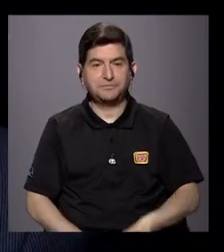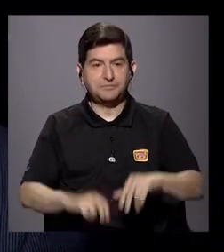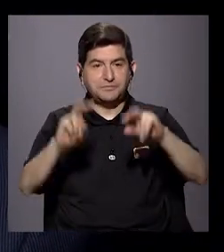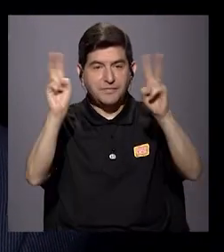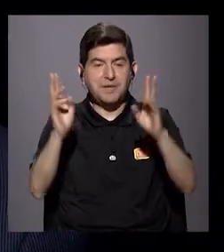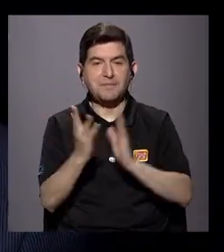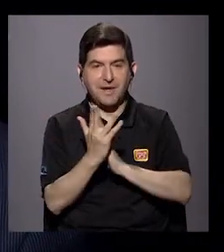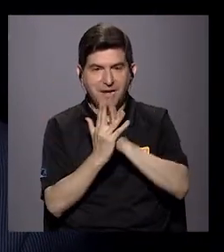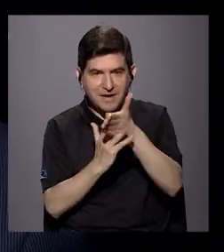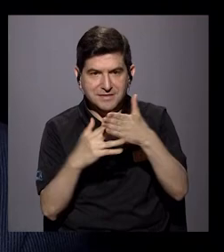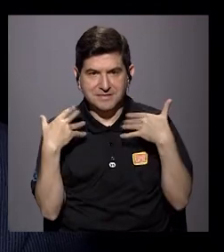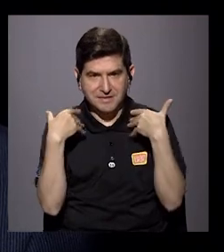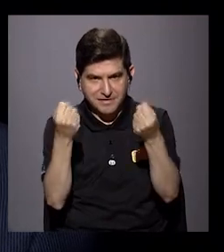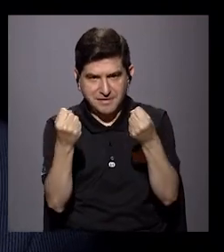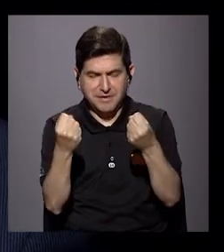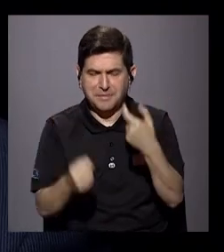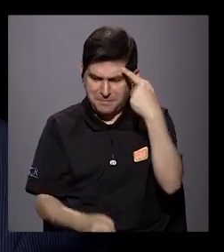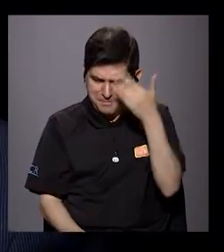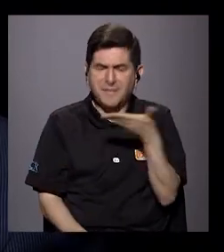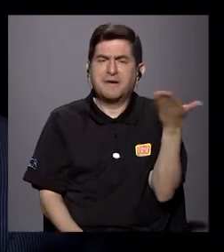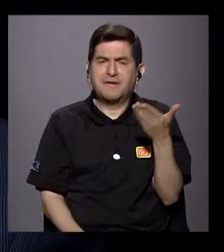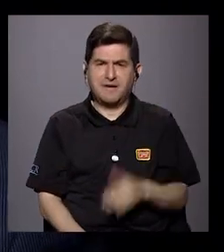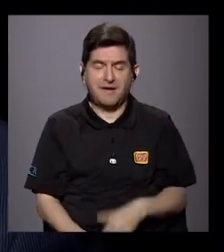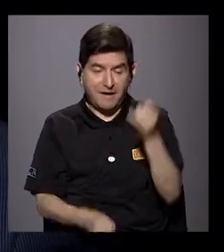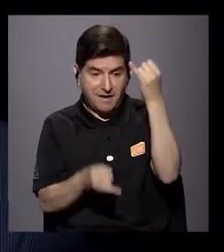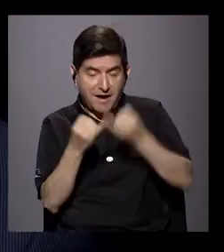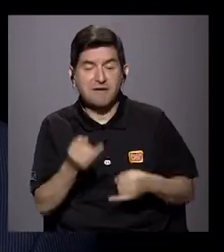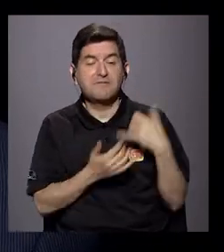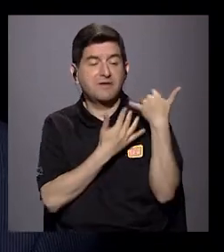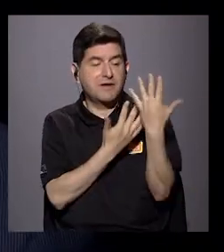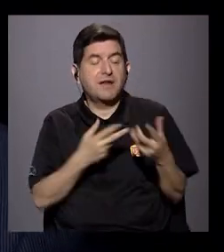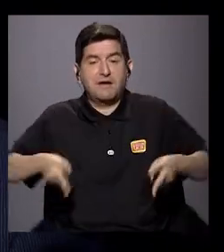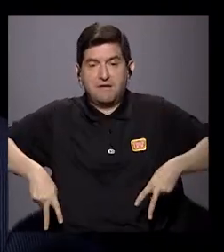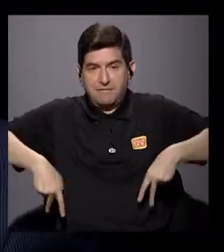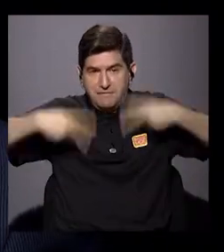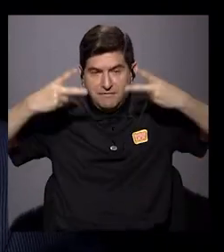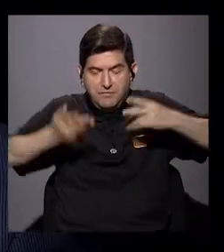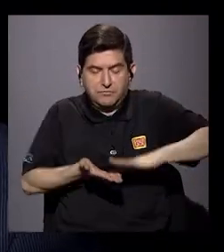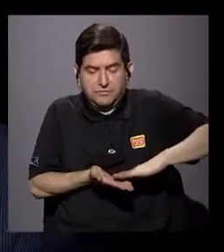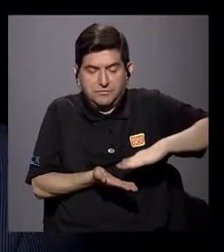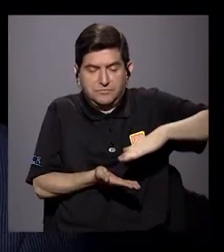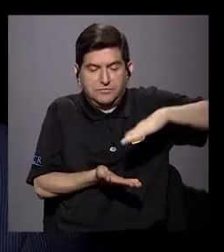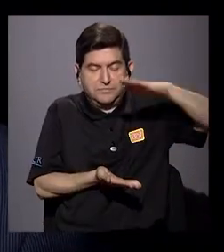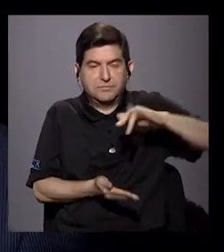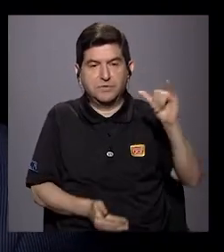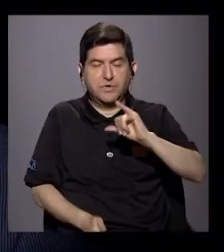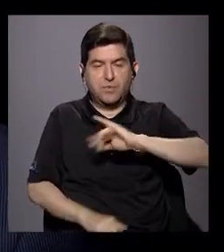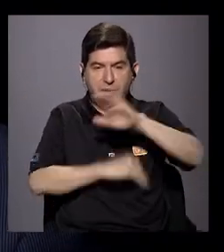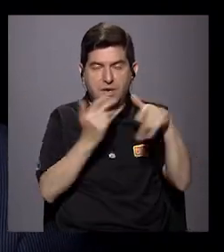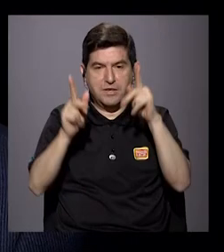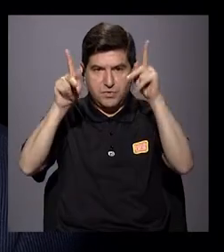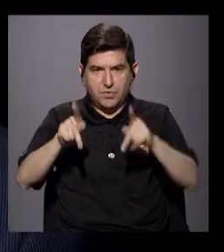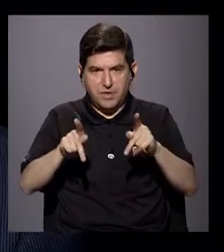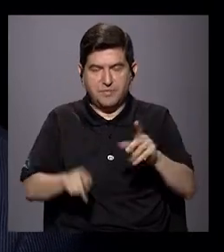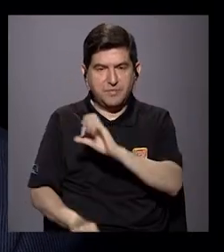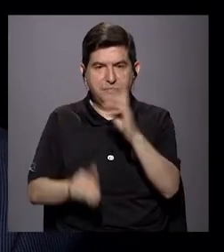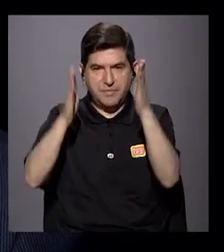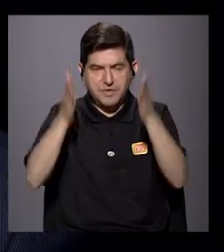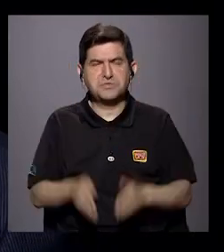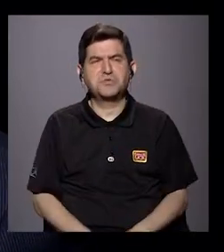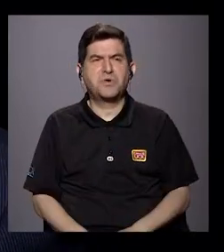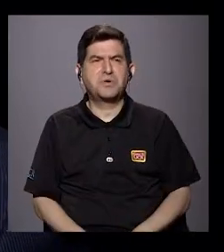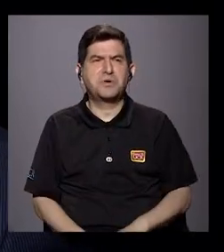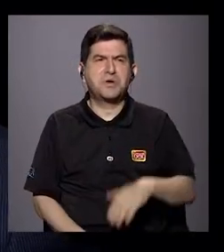el tema de acceso a la salud. ¿Para qué? Bueno, para que finalmente esa expectativa de vida pueda aumentar como cualquier otro costarricense que ronda los